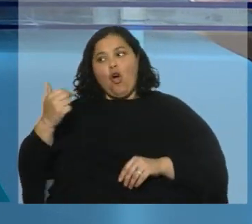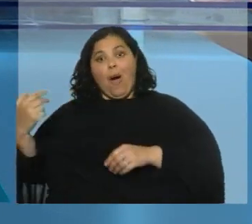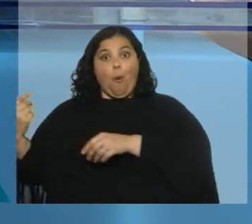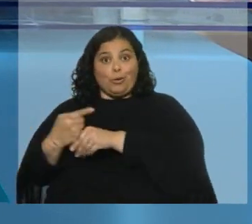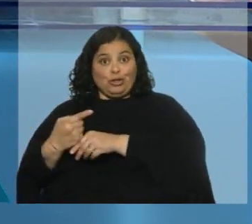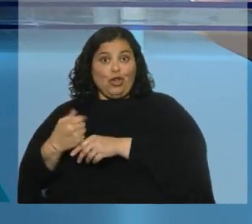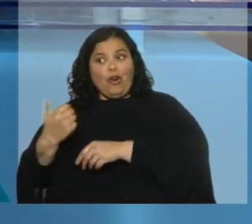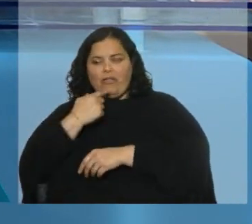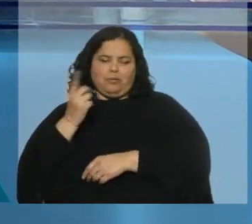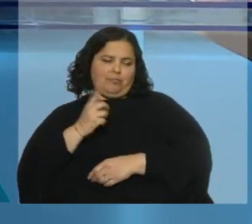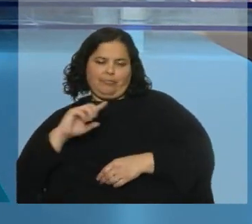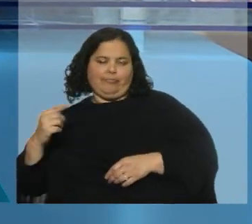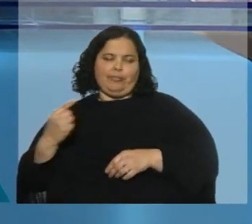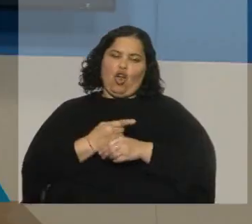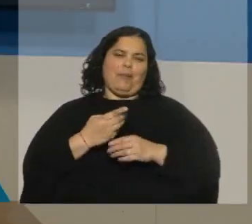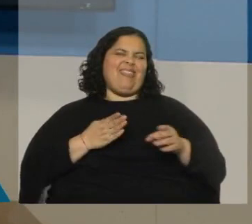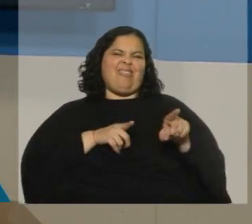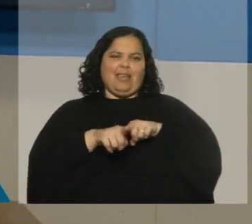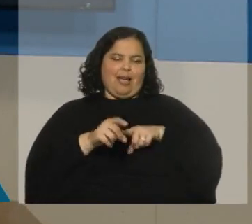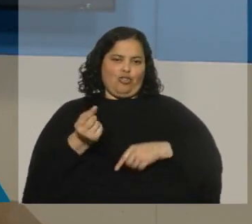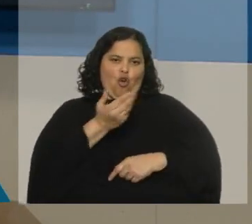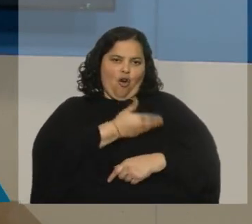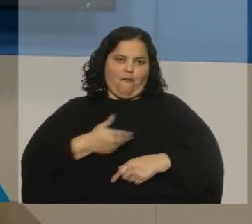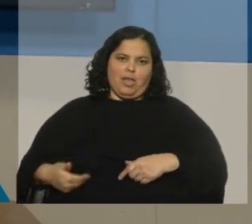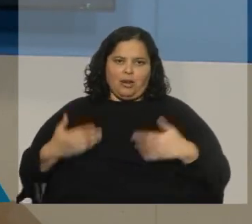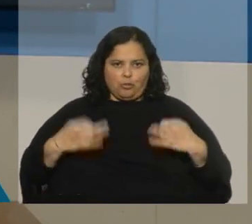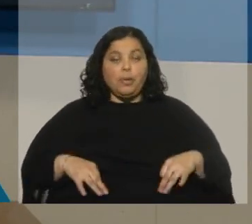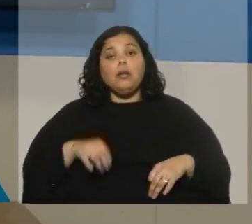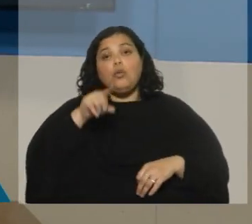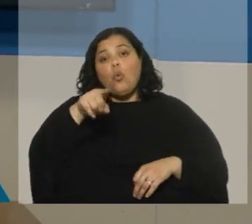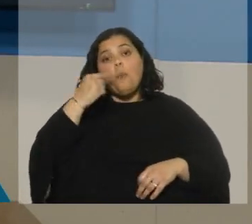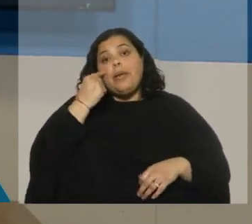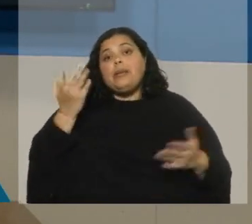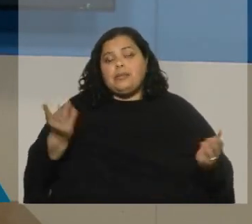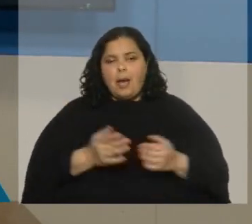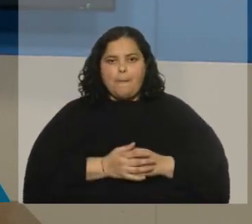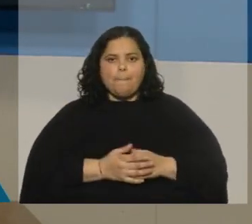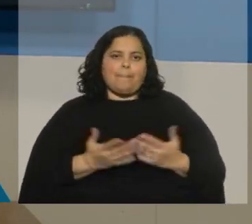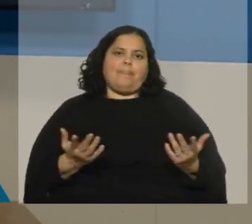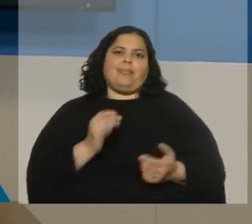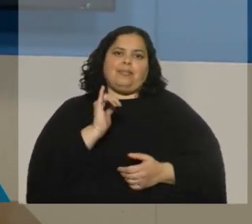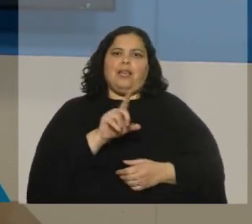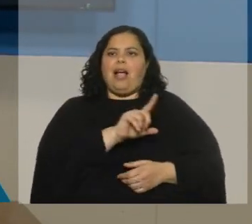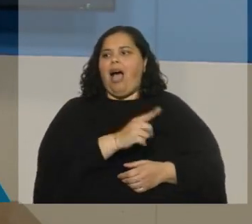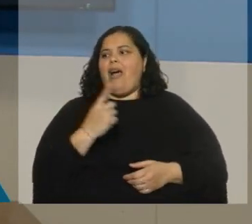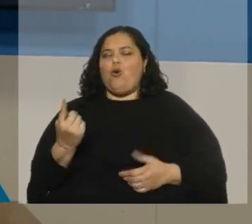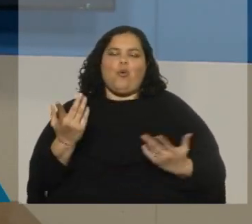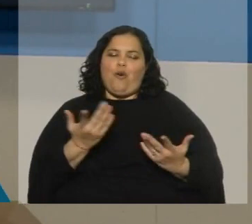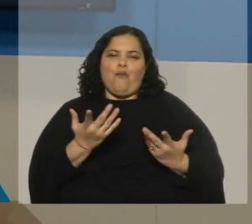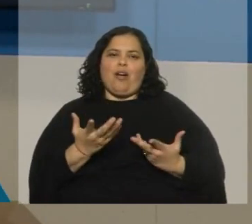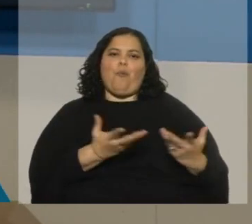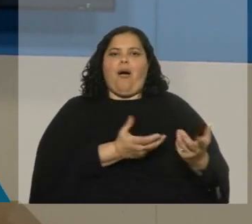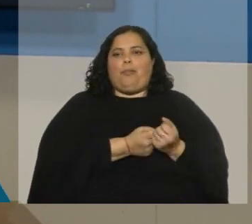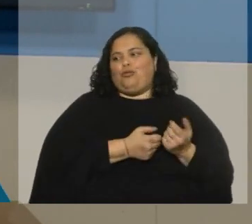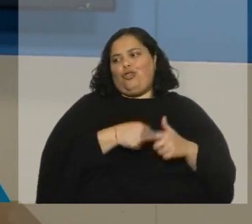a el gobierno. ¿Cómo lo lees? Obviamente que cada uno va a tratar de hacer leña del árbol caído o traer agua para su